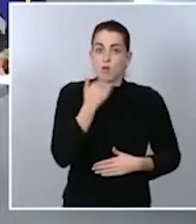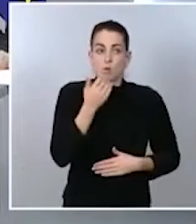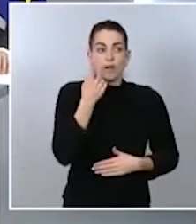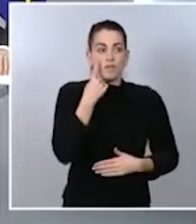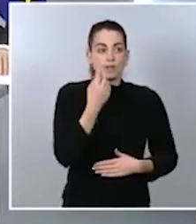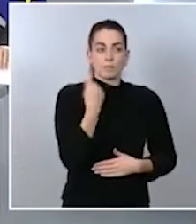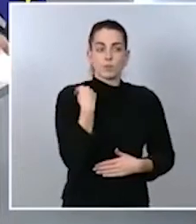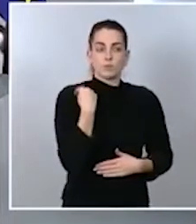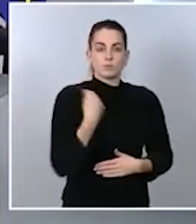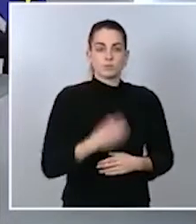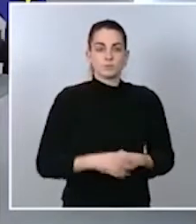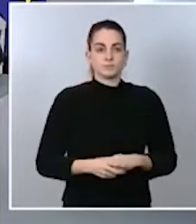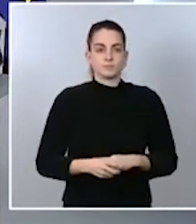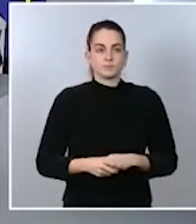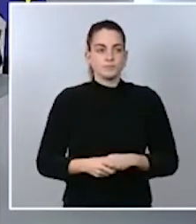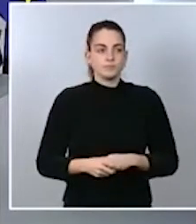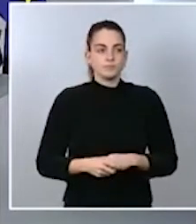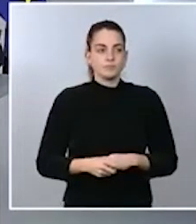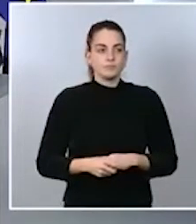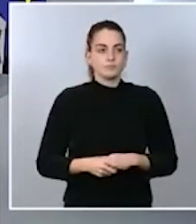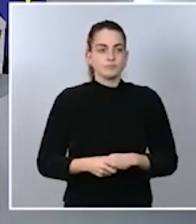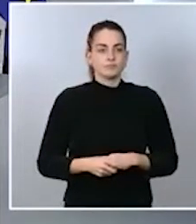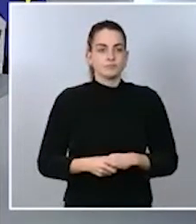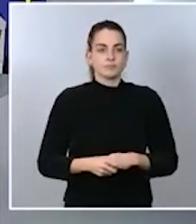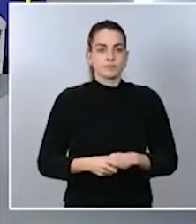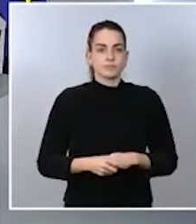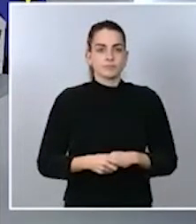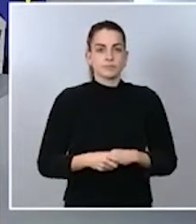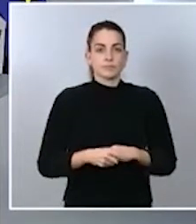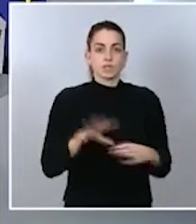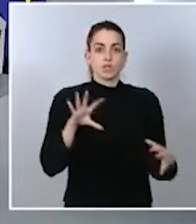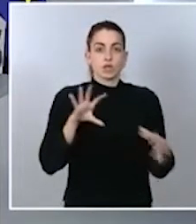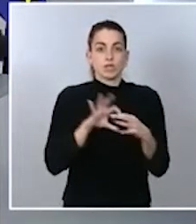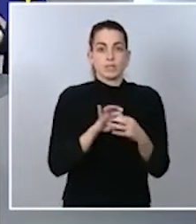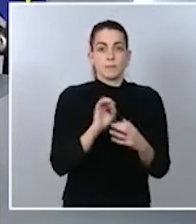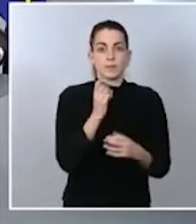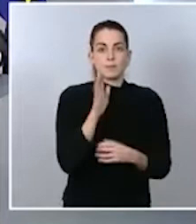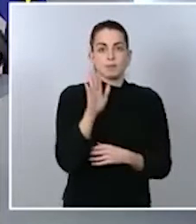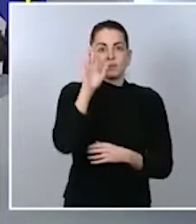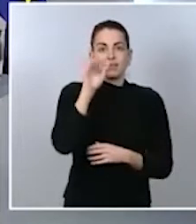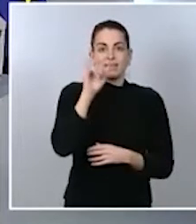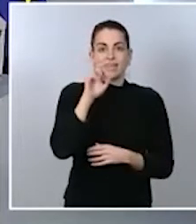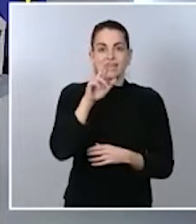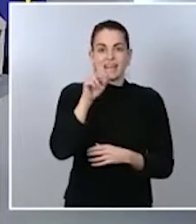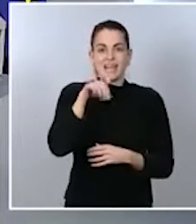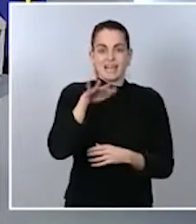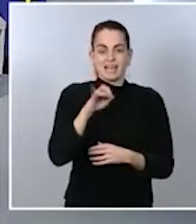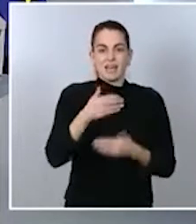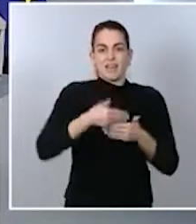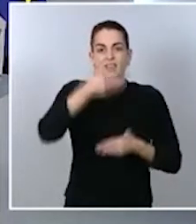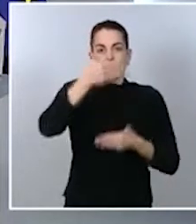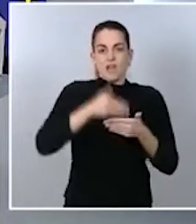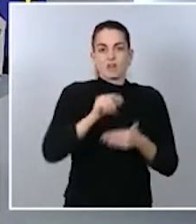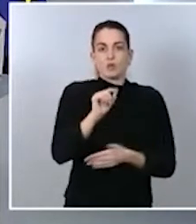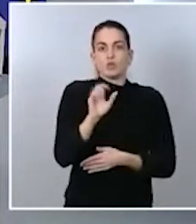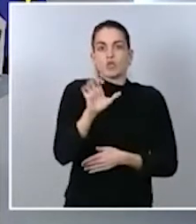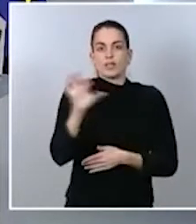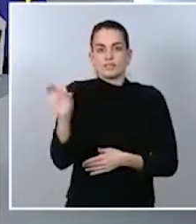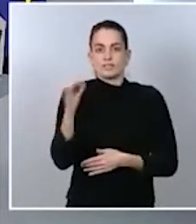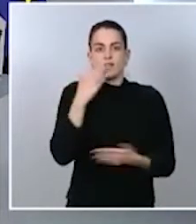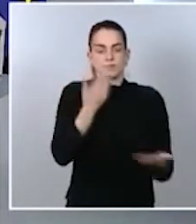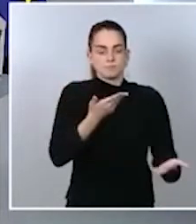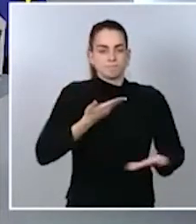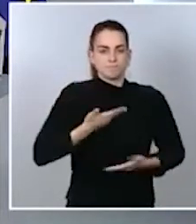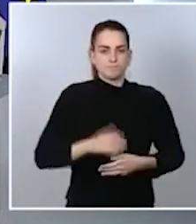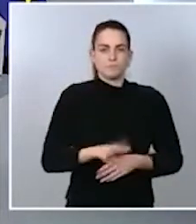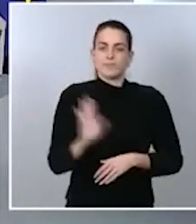Vamos allá, ministra. Están conectados los medios. Nos pide primero la palabra Irene Castro, de eldiario.es. Irene, adelante. Hola, ¿qué tal?